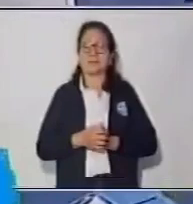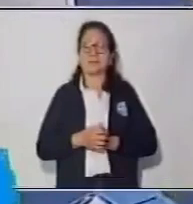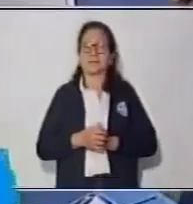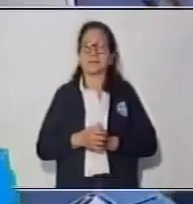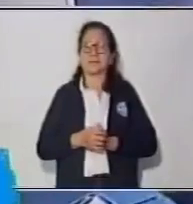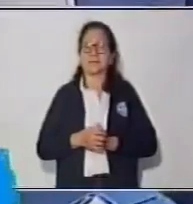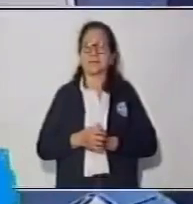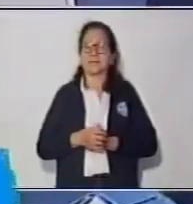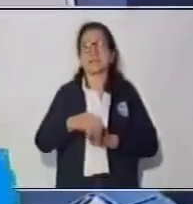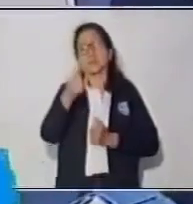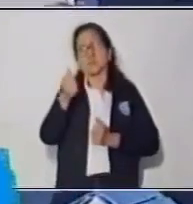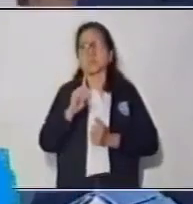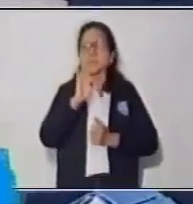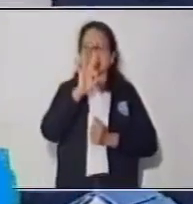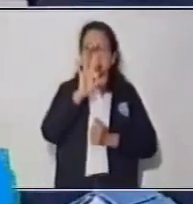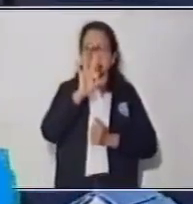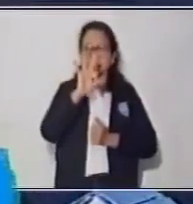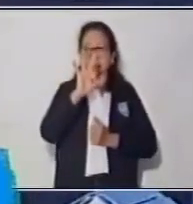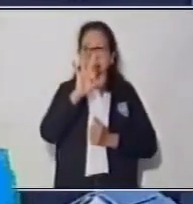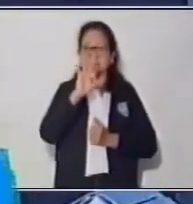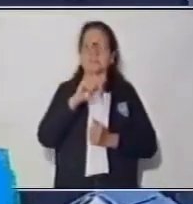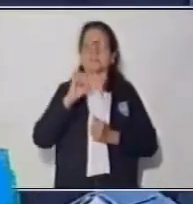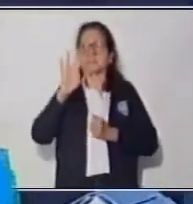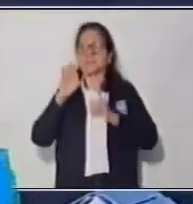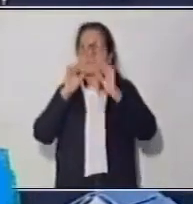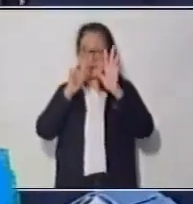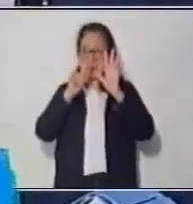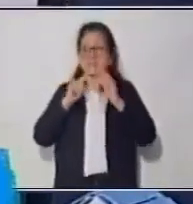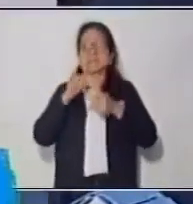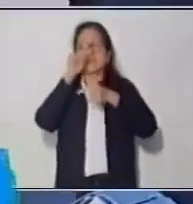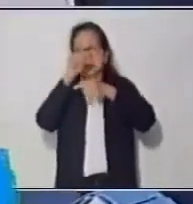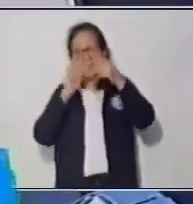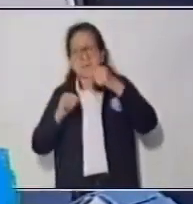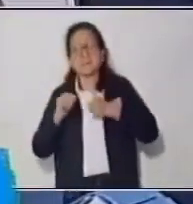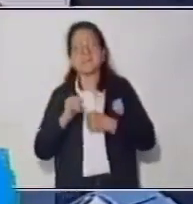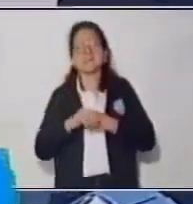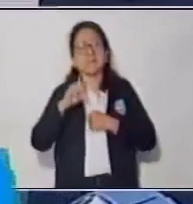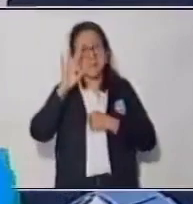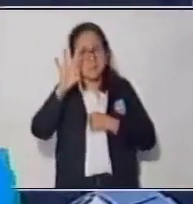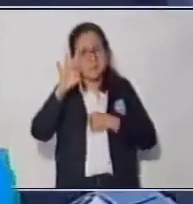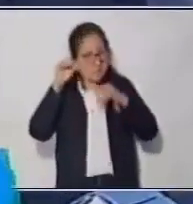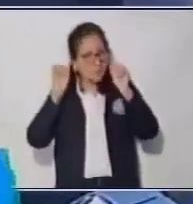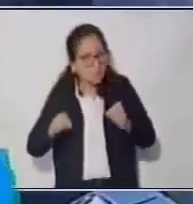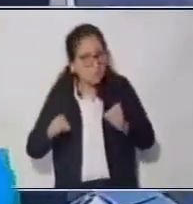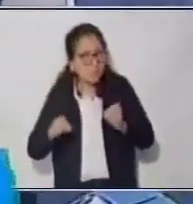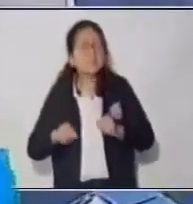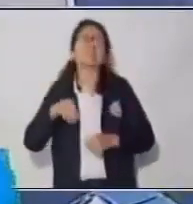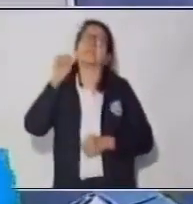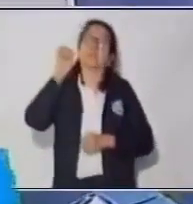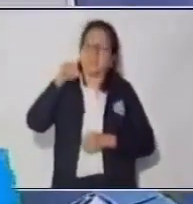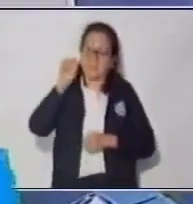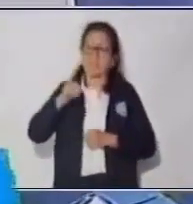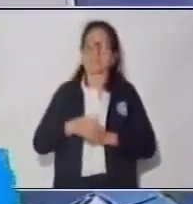dijimos el 3. ¿36 es divisible dentro de 3? Sí.